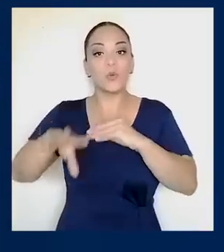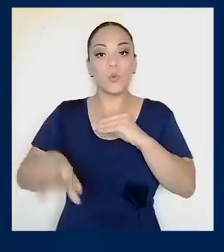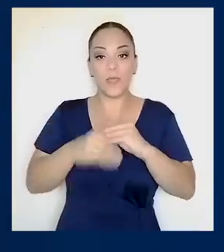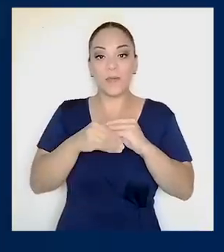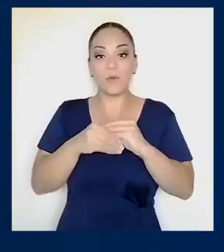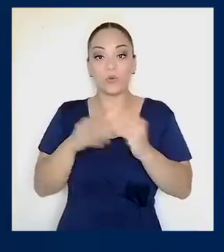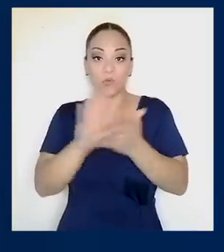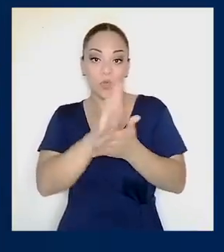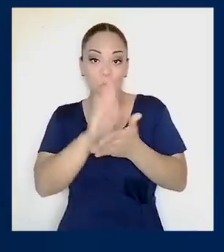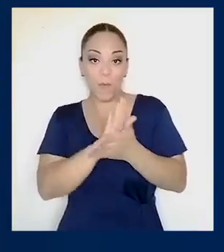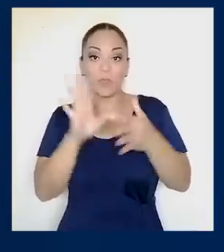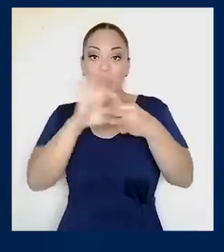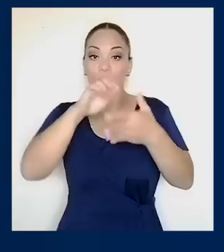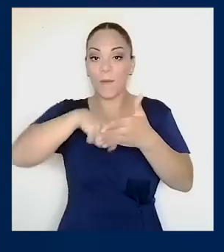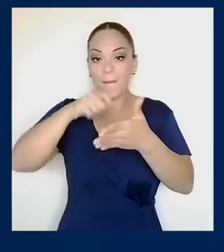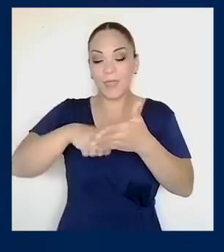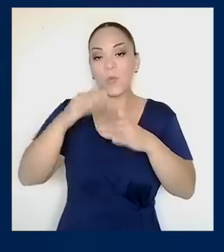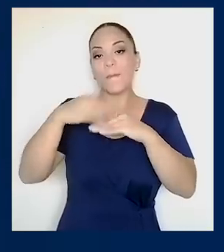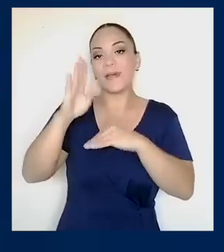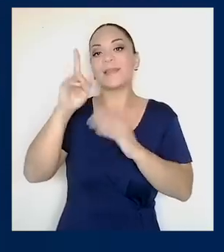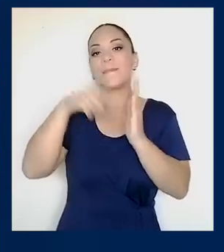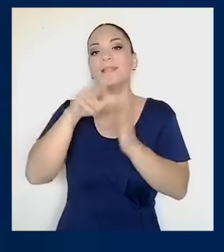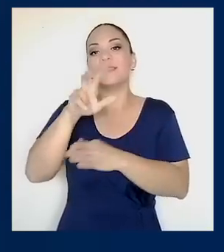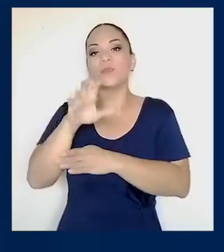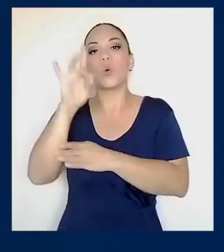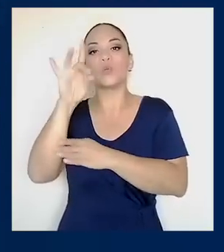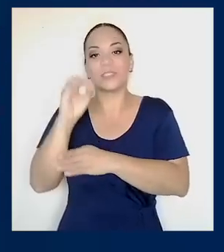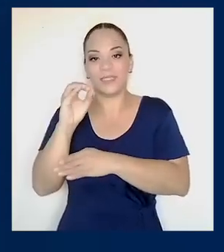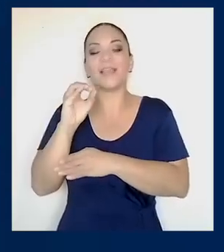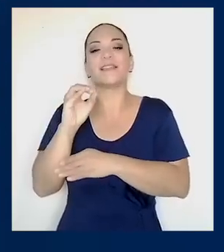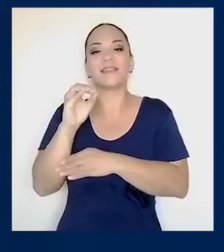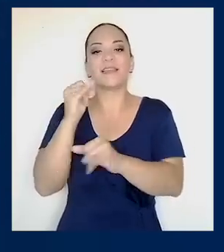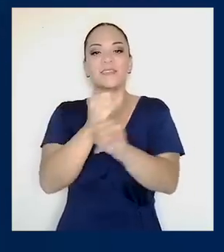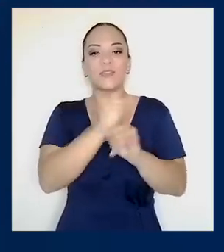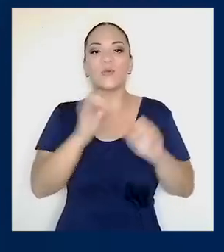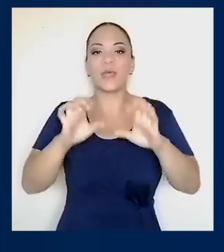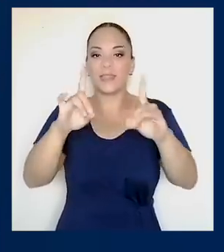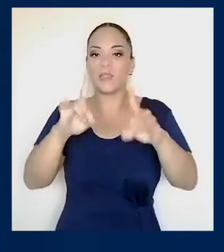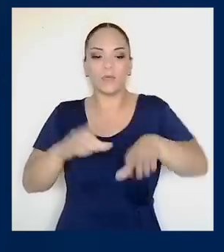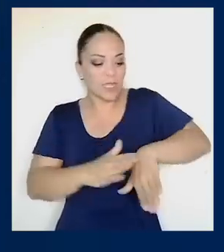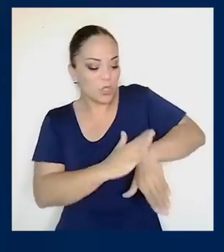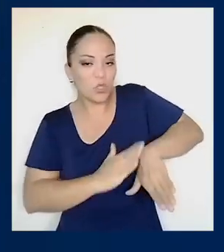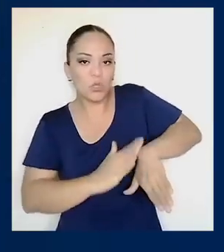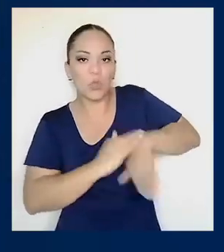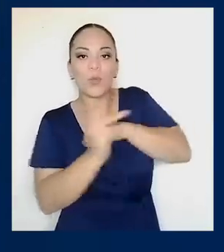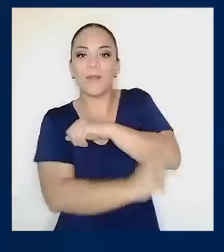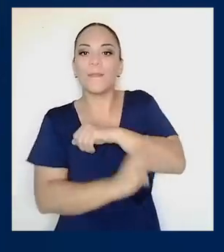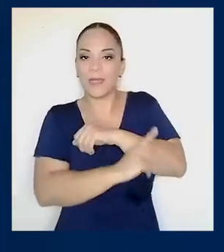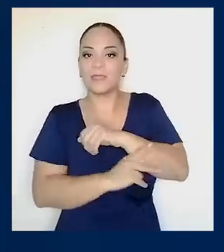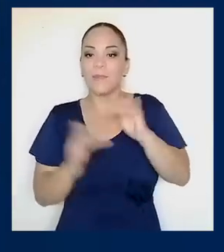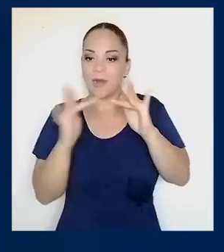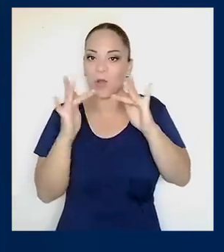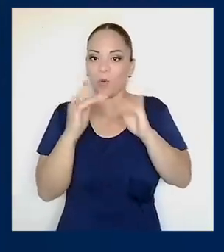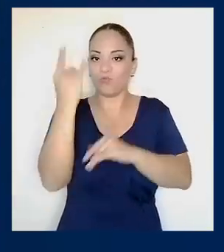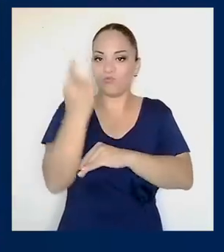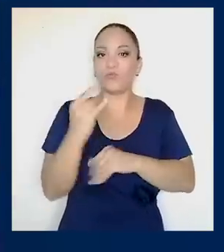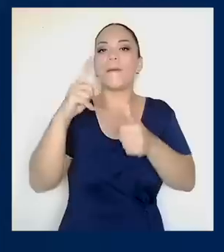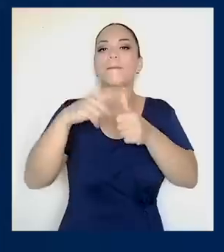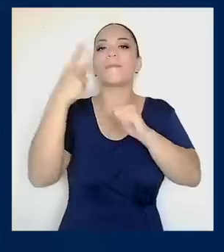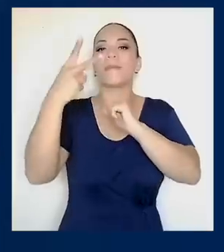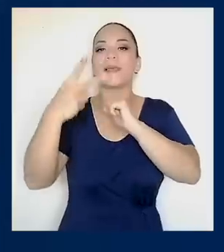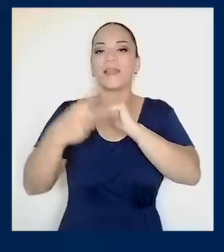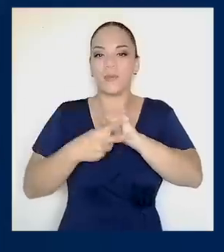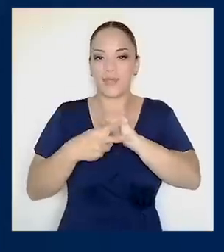incluimos en este convenio a más de 1,380 centros educativos a nivel nacional para conectarlos por